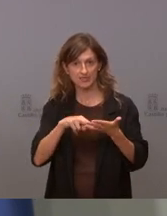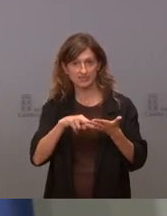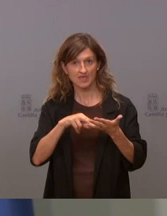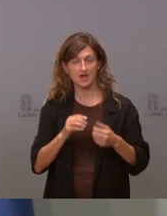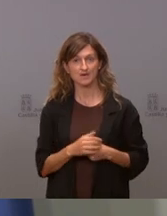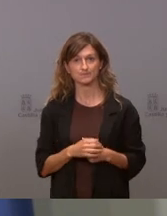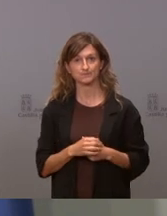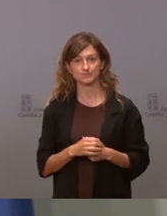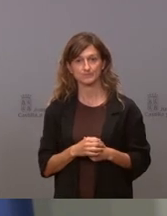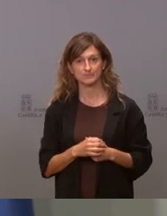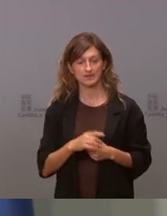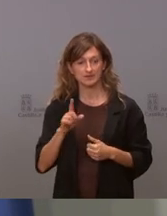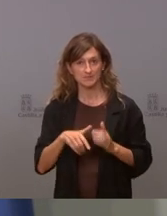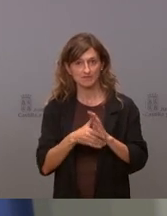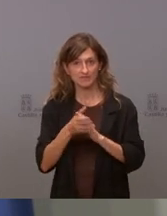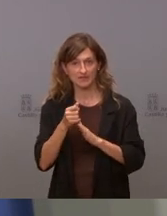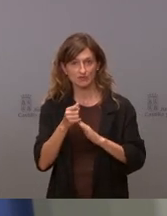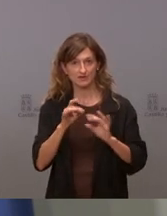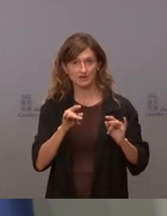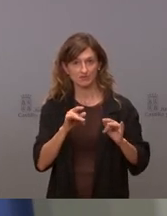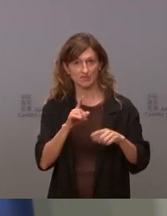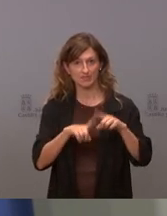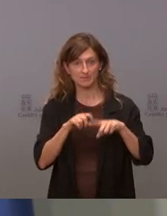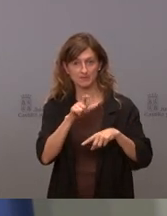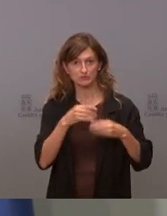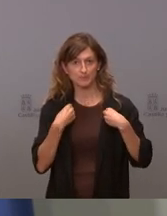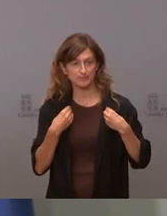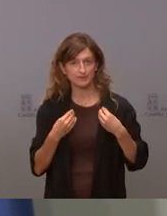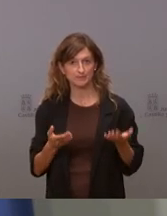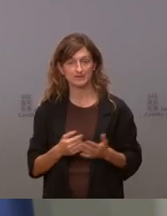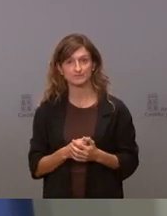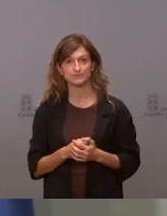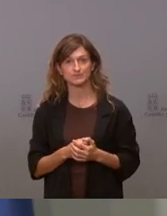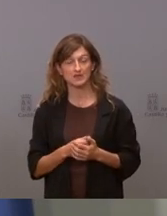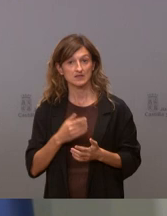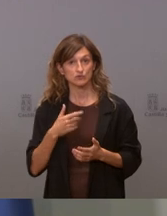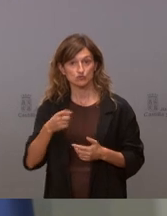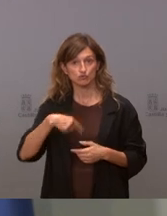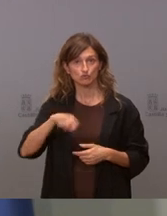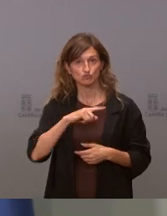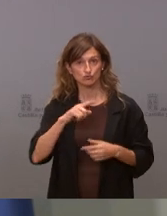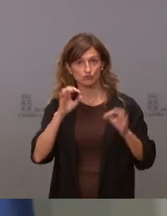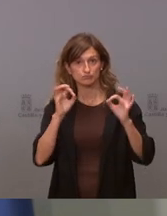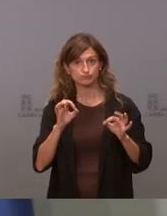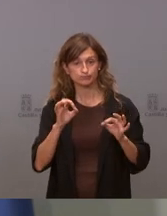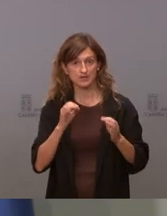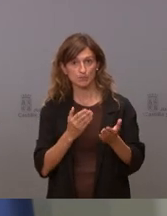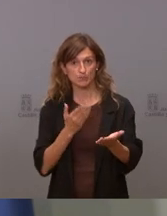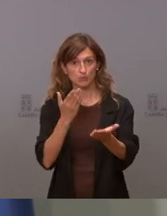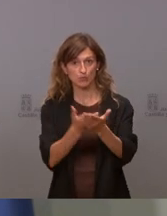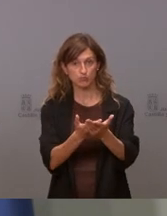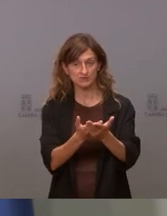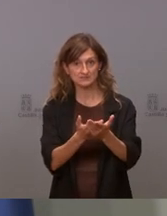de Regiones de Reto Demográfico y nosotros ahí tenemos claramente nuestras propuestas